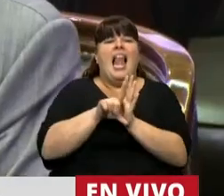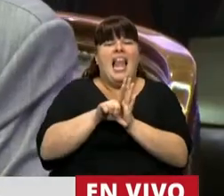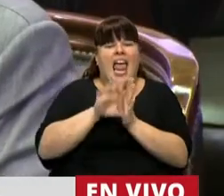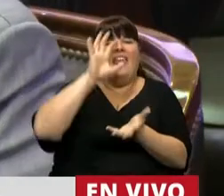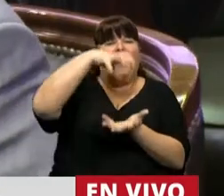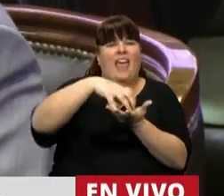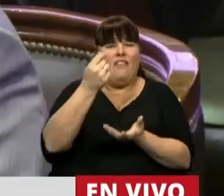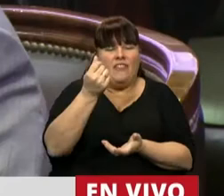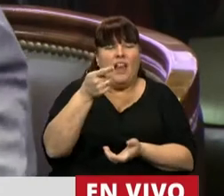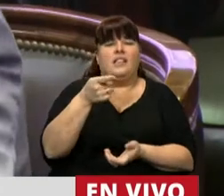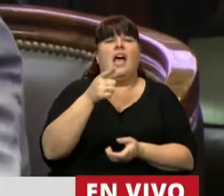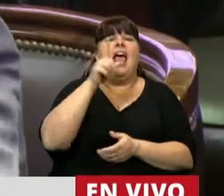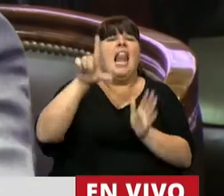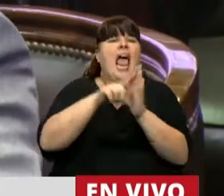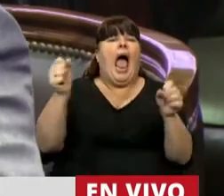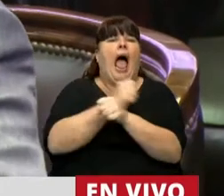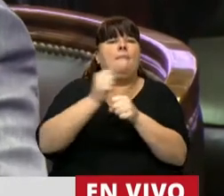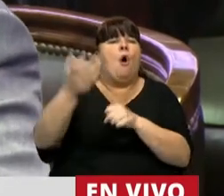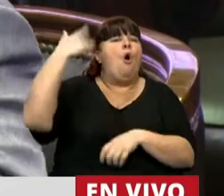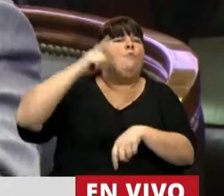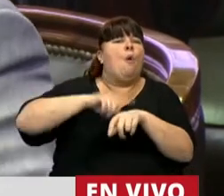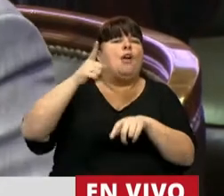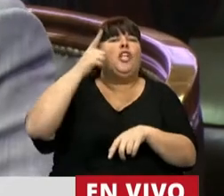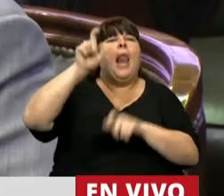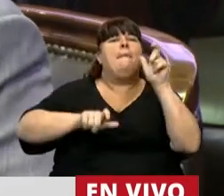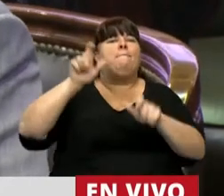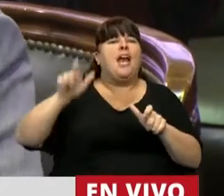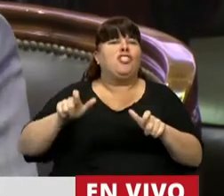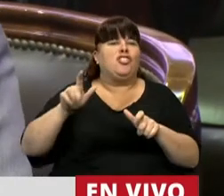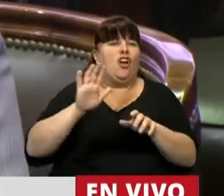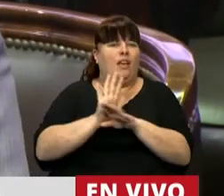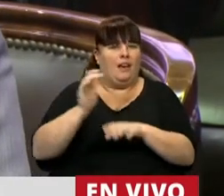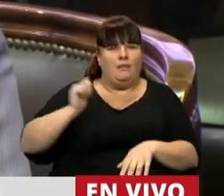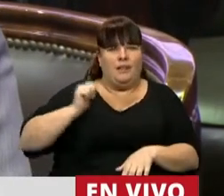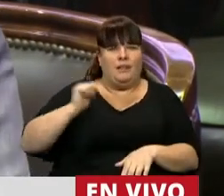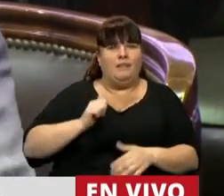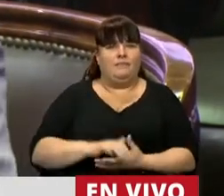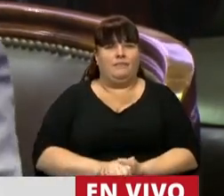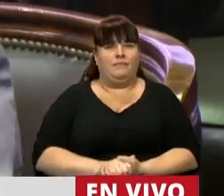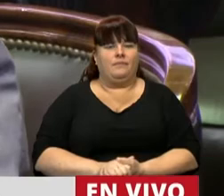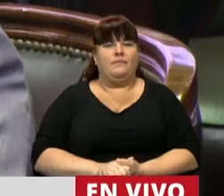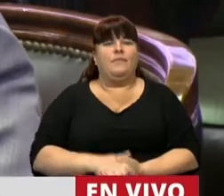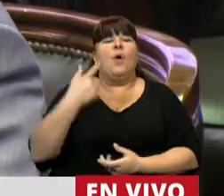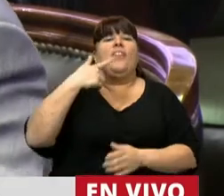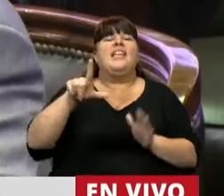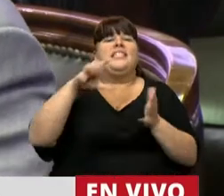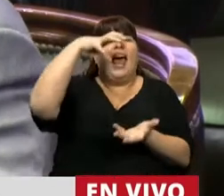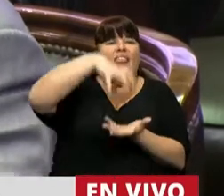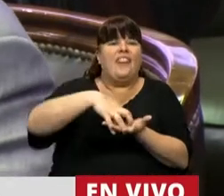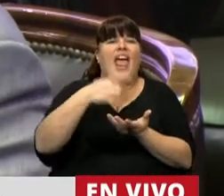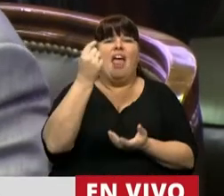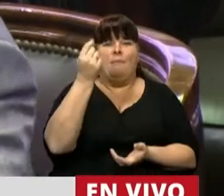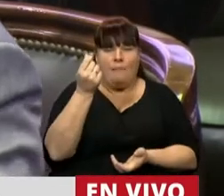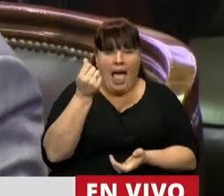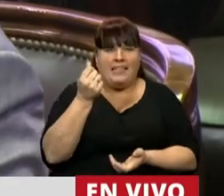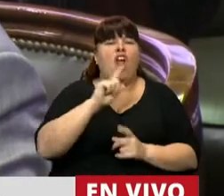financieras, una ley que fue sancionada en la época de unos señores que utilizaban las botas largas, y cuando hablamos de la ley de entidades financieras no estamos hablando